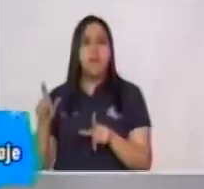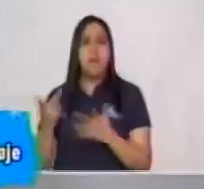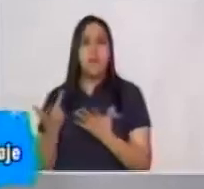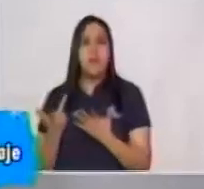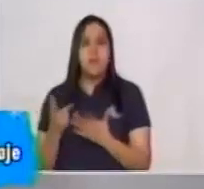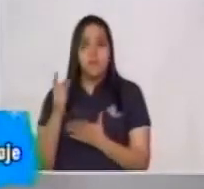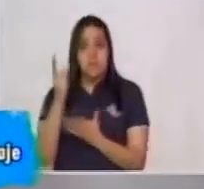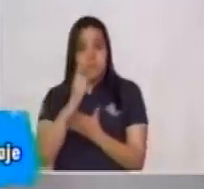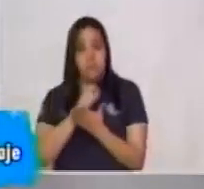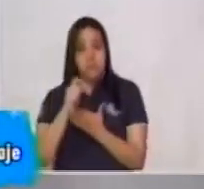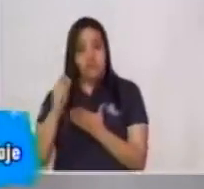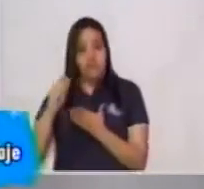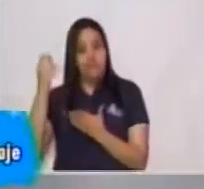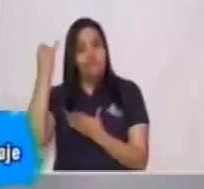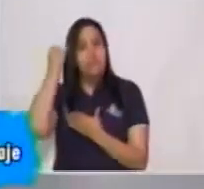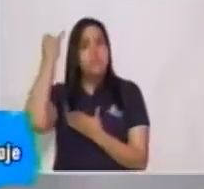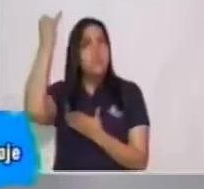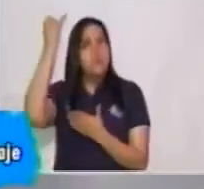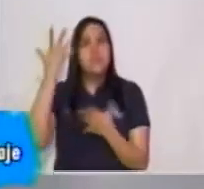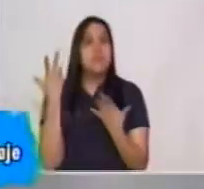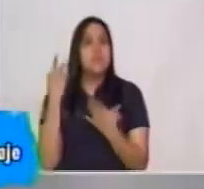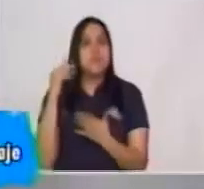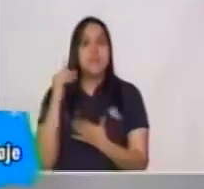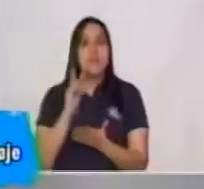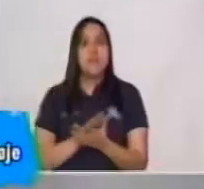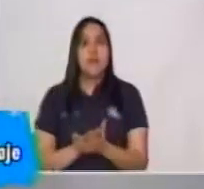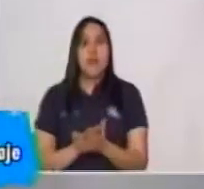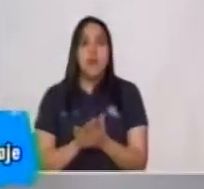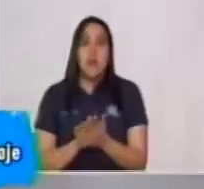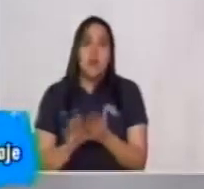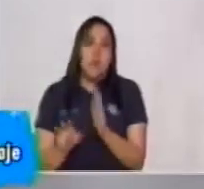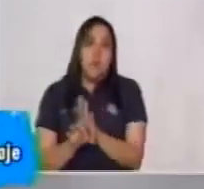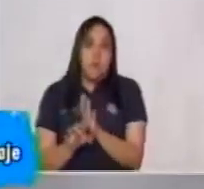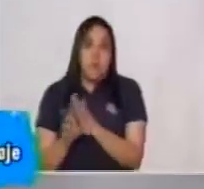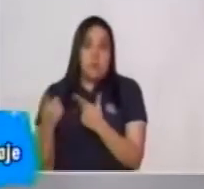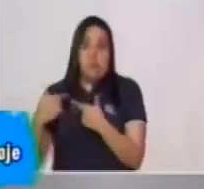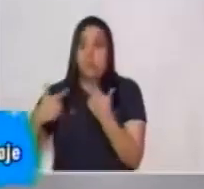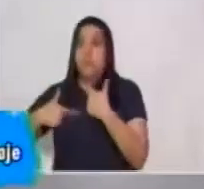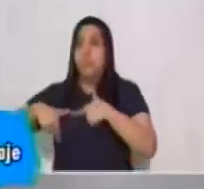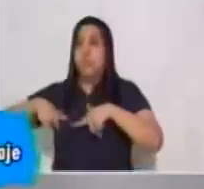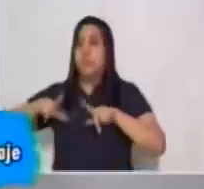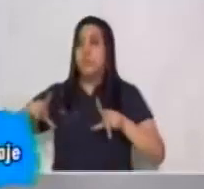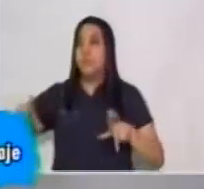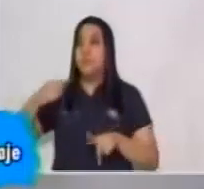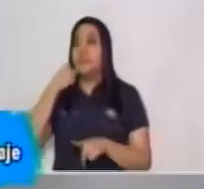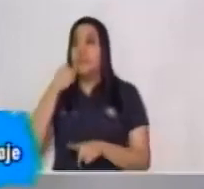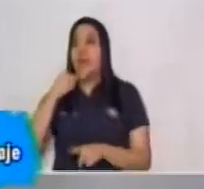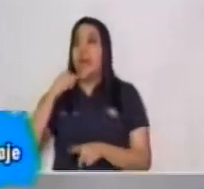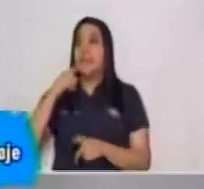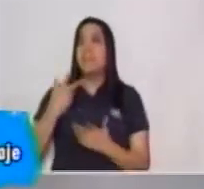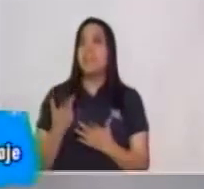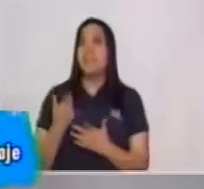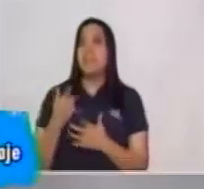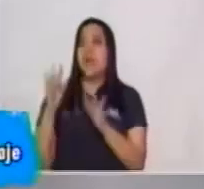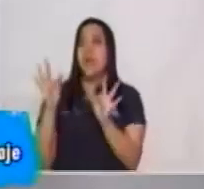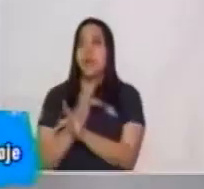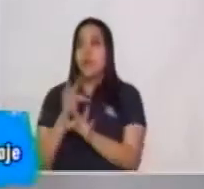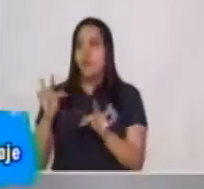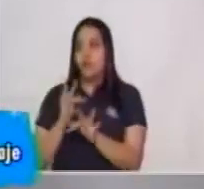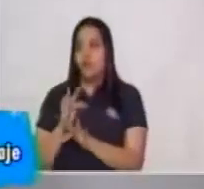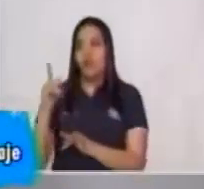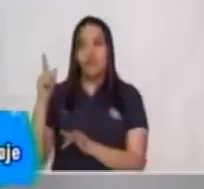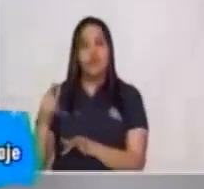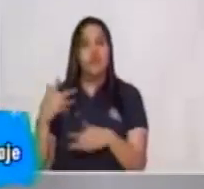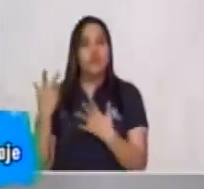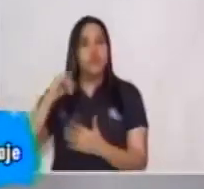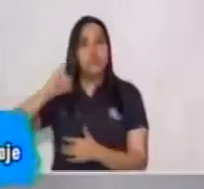Escribe algunas ideas en tu cuaderno. Un lingüista, Roman Jacobson, estableció unas funciones del lenguaje que van de la